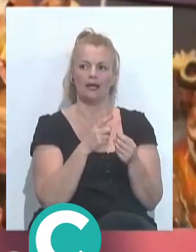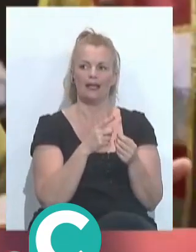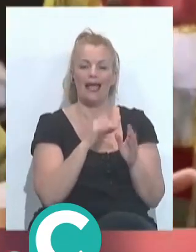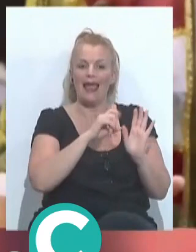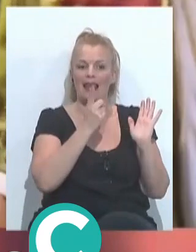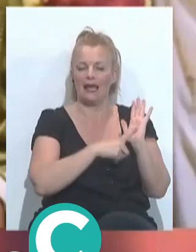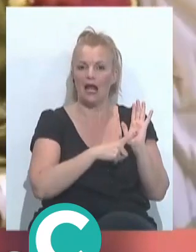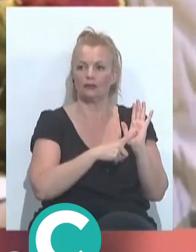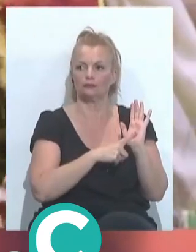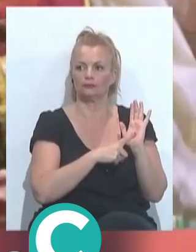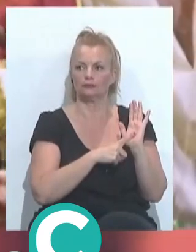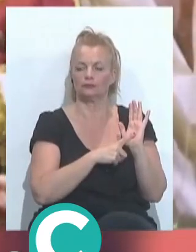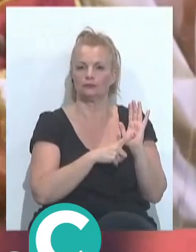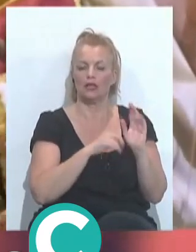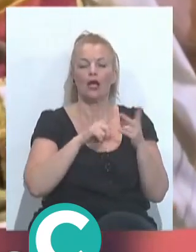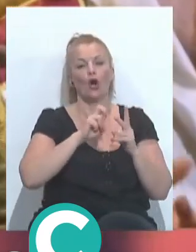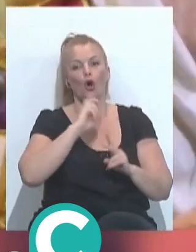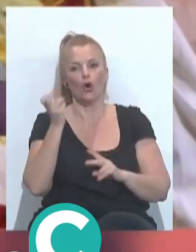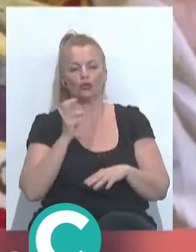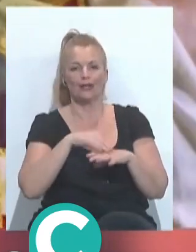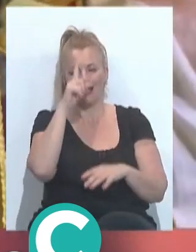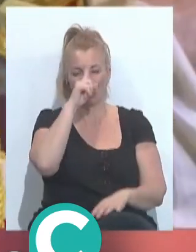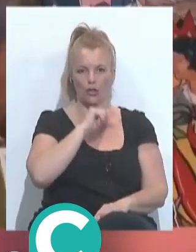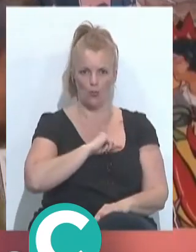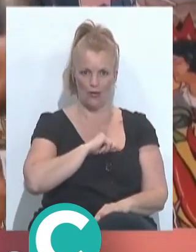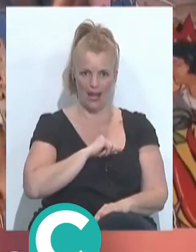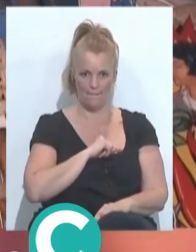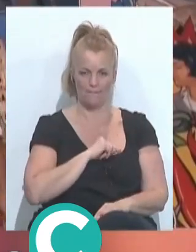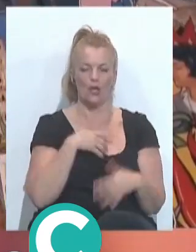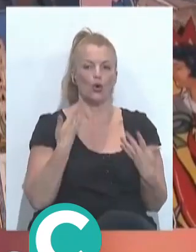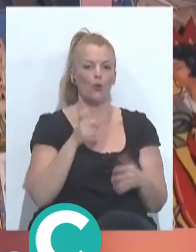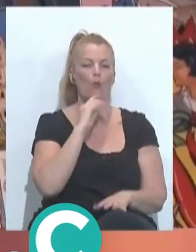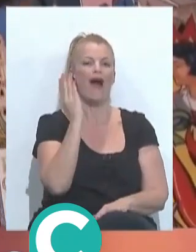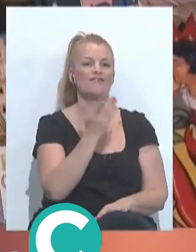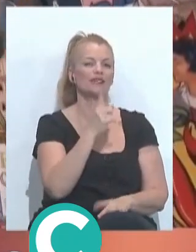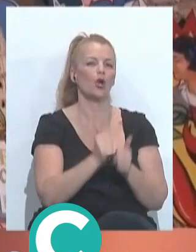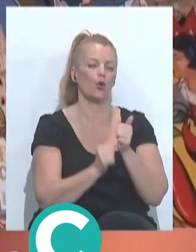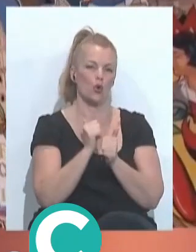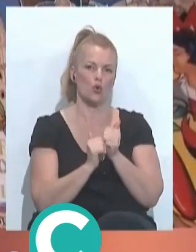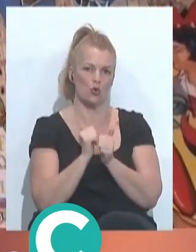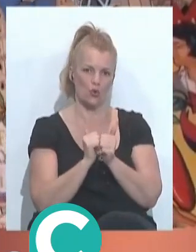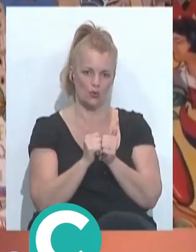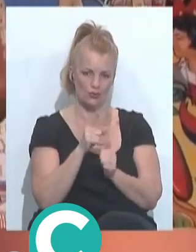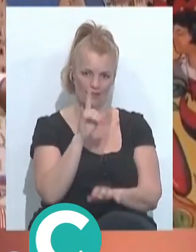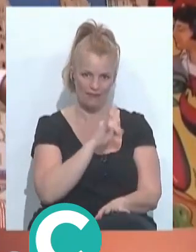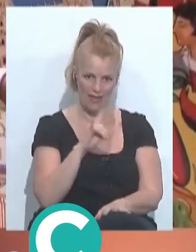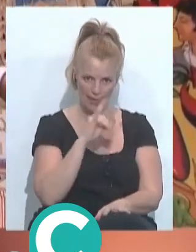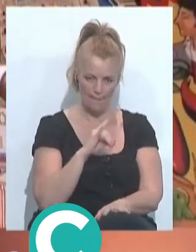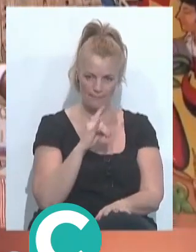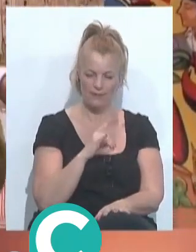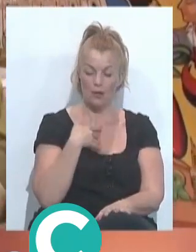es legal y pasa por inédito por otro lado está lo ético y lo moral y ¿cómo afecta esto al concurso del falla?